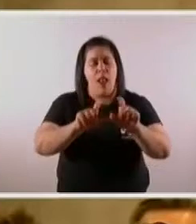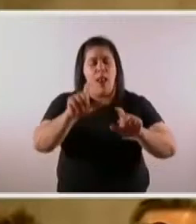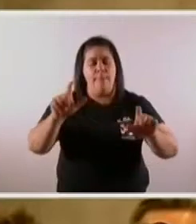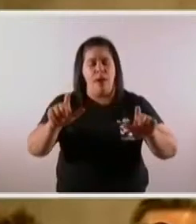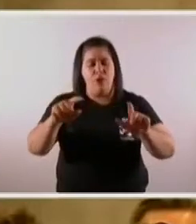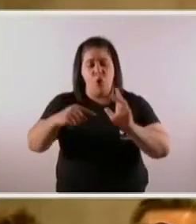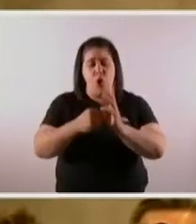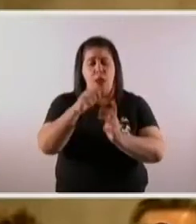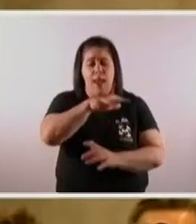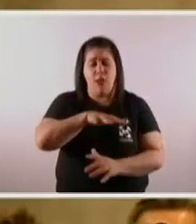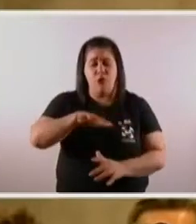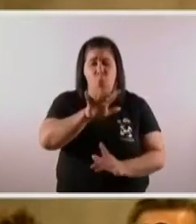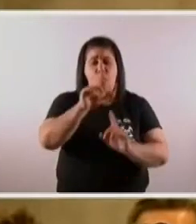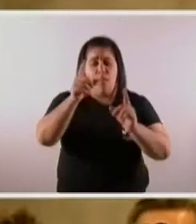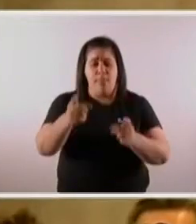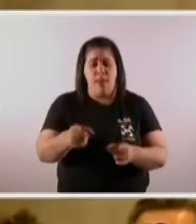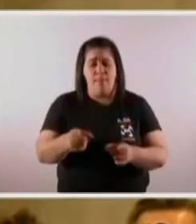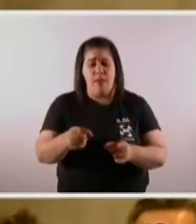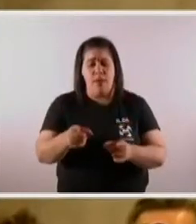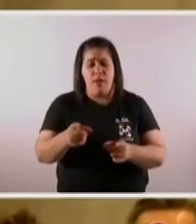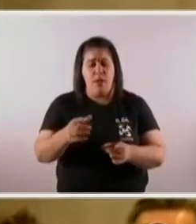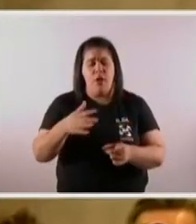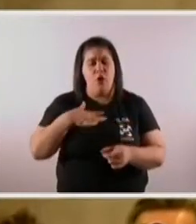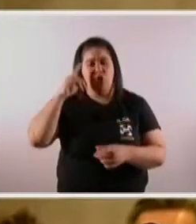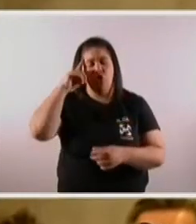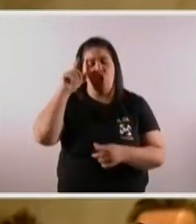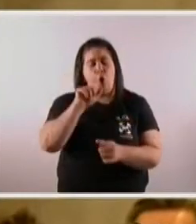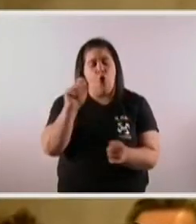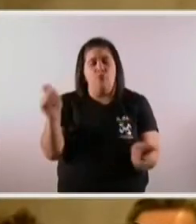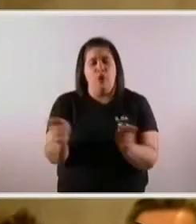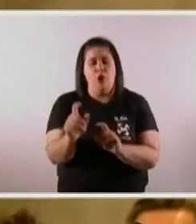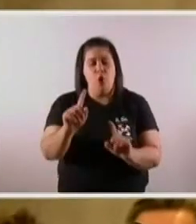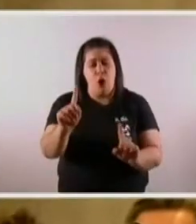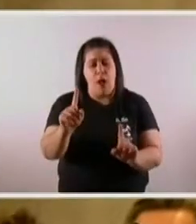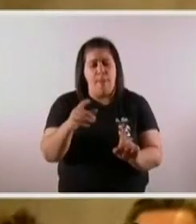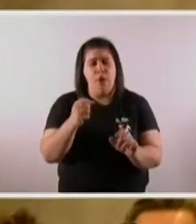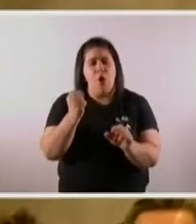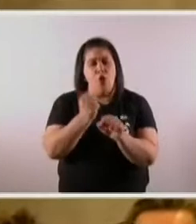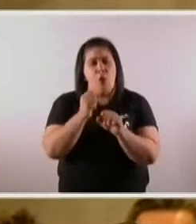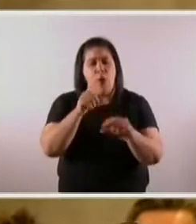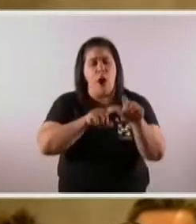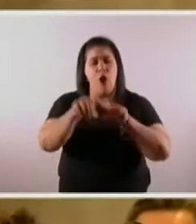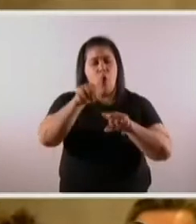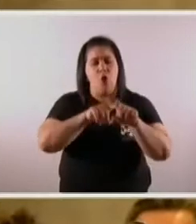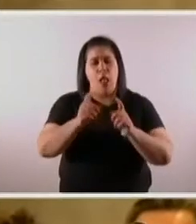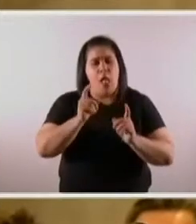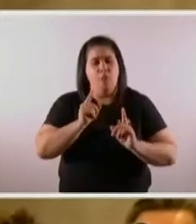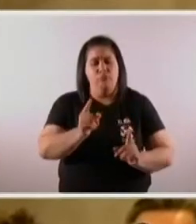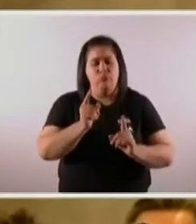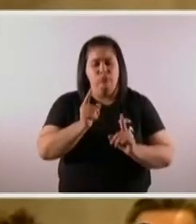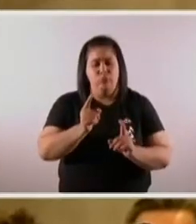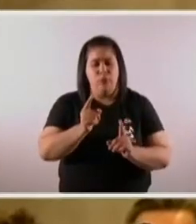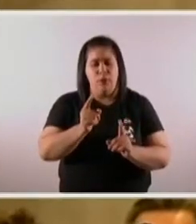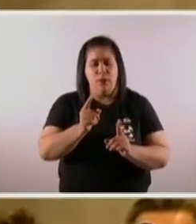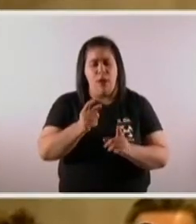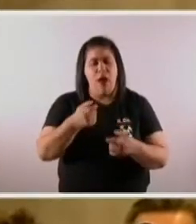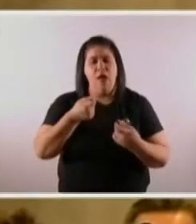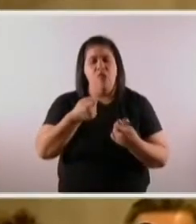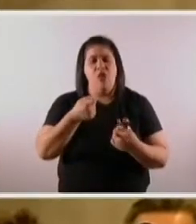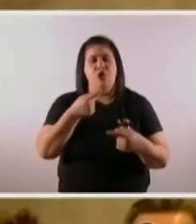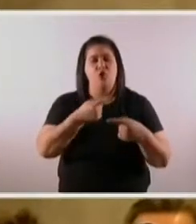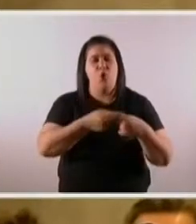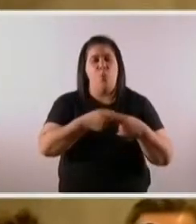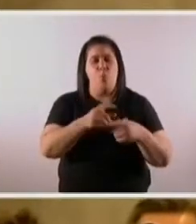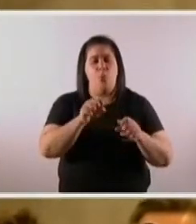porteños. Y eso no va a cambiar, hagan lo que hagan, no va a cambiar, vamos a seguir trabajando en forma coordinada. Ahora, ya lo dije, la intencionalidad es política, basta